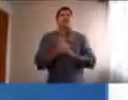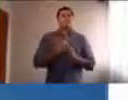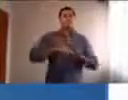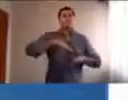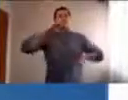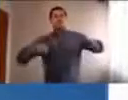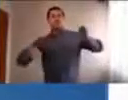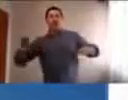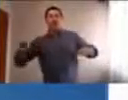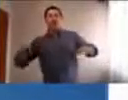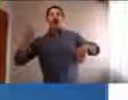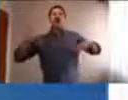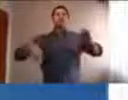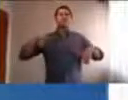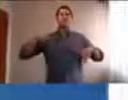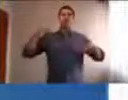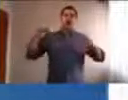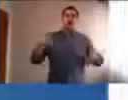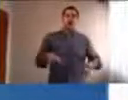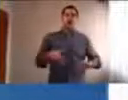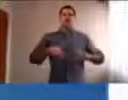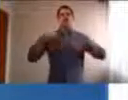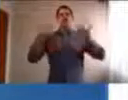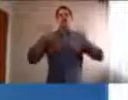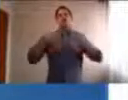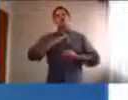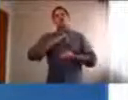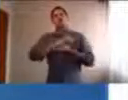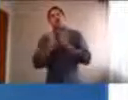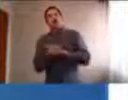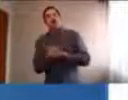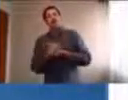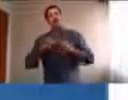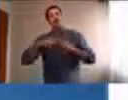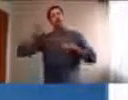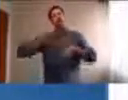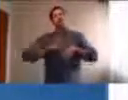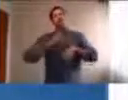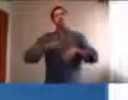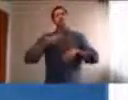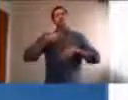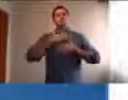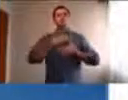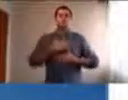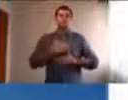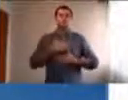incómoda con lo que siento, bueno, después va haber otro momento en donde me voy a poder enganchar con otra cosa.